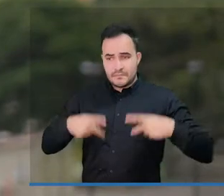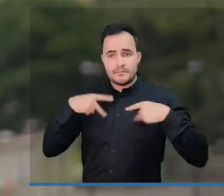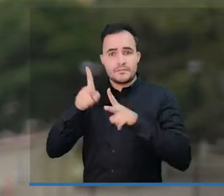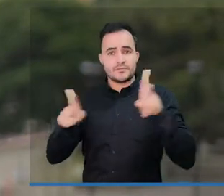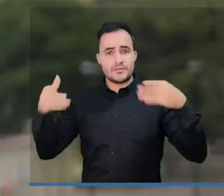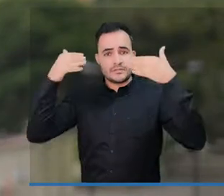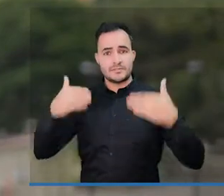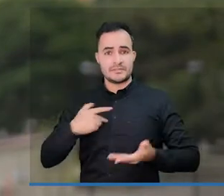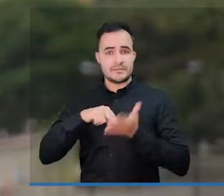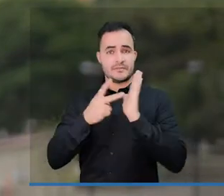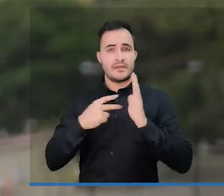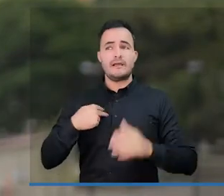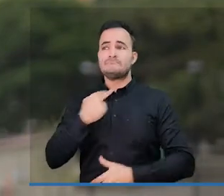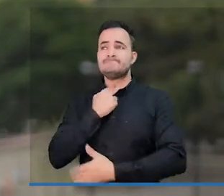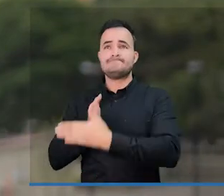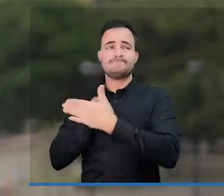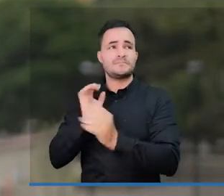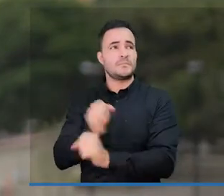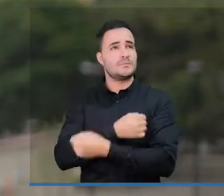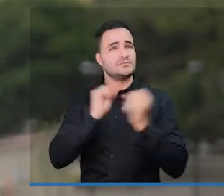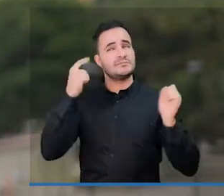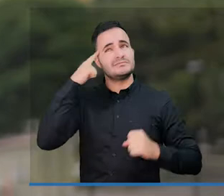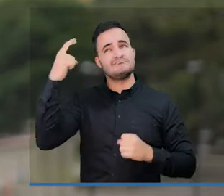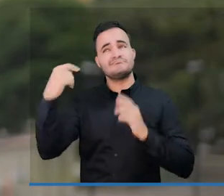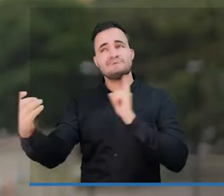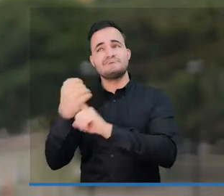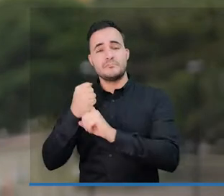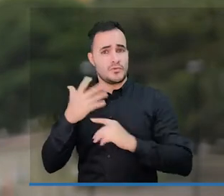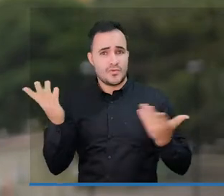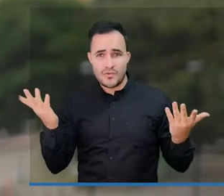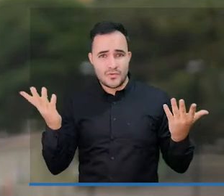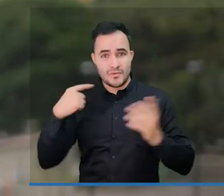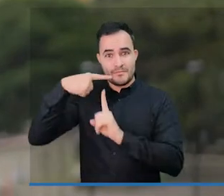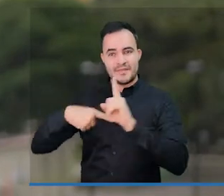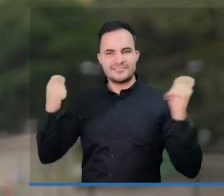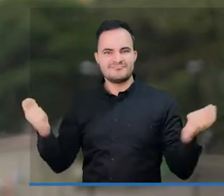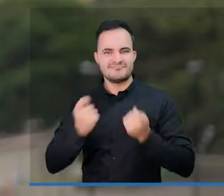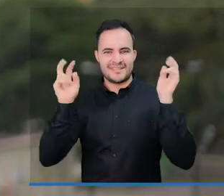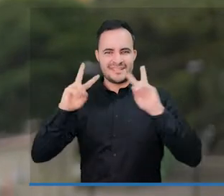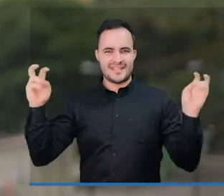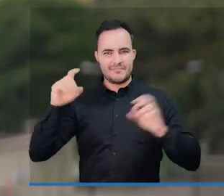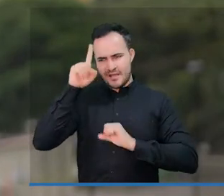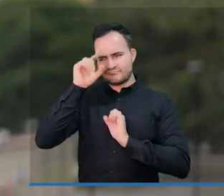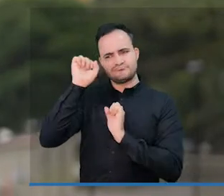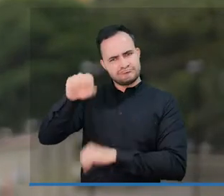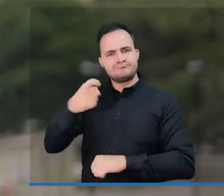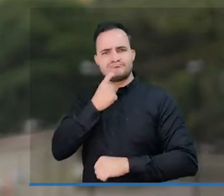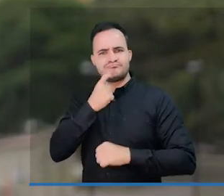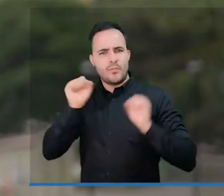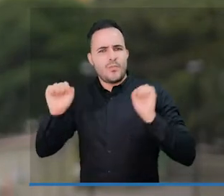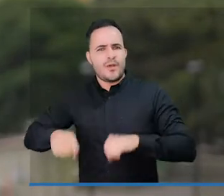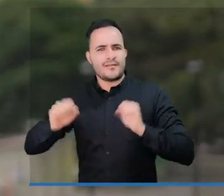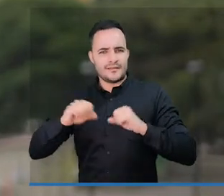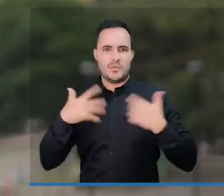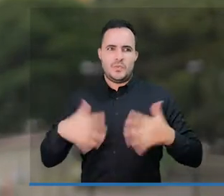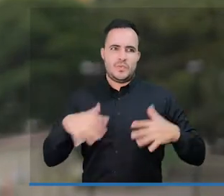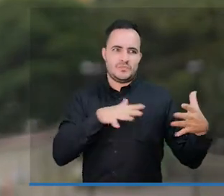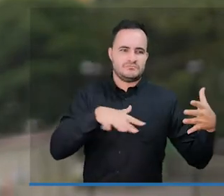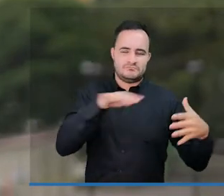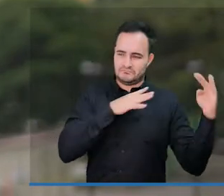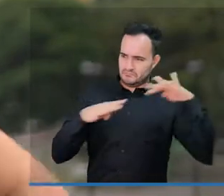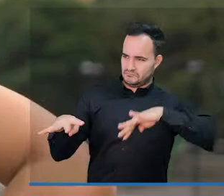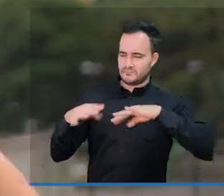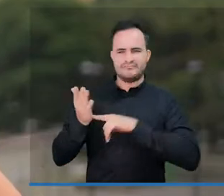para cumplir sueños. Durante el mes para ser capaz, esta población tendrá un reconocimiento especial por su aporte a la sociedad desde diferentes